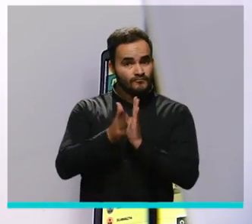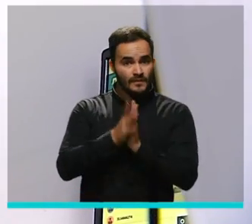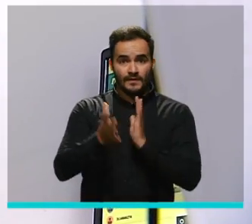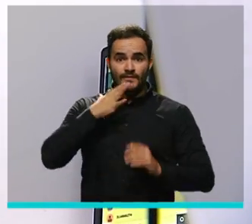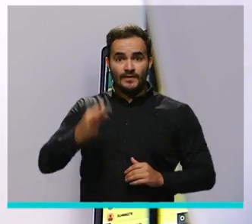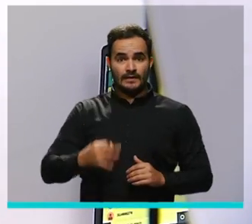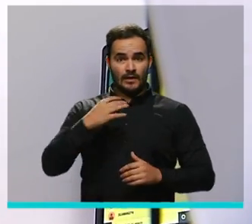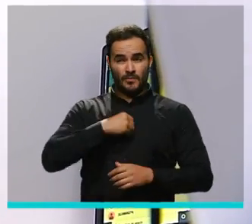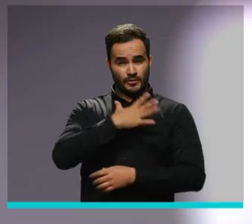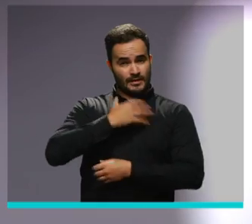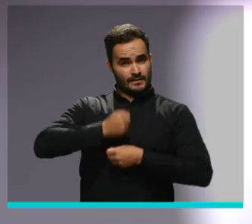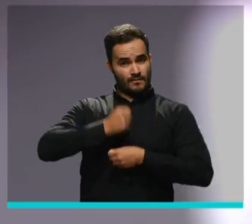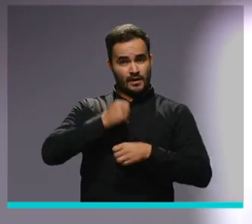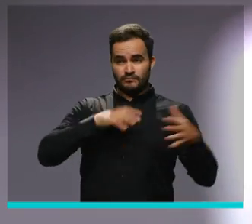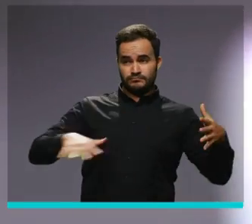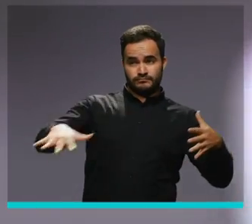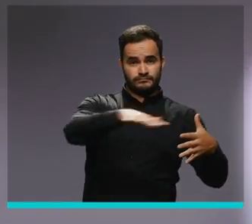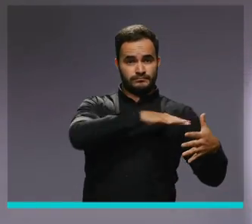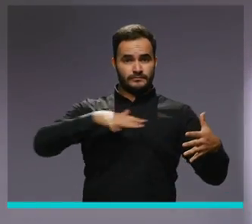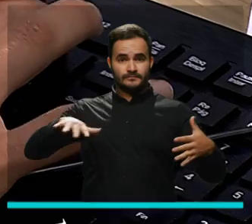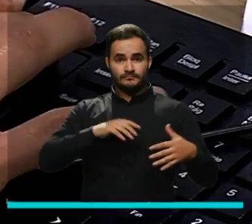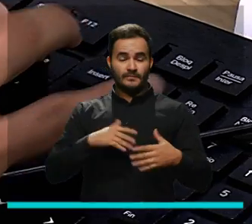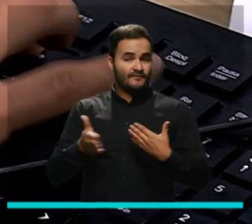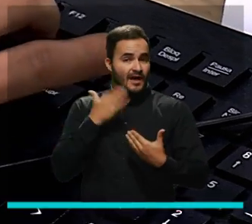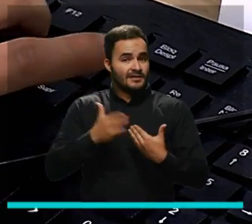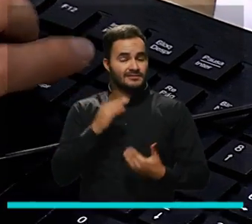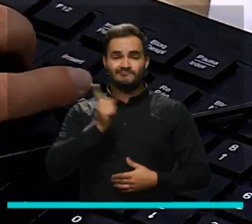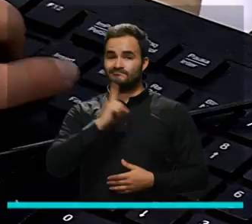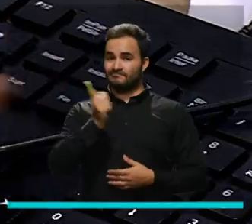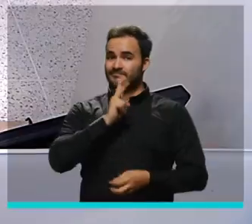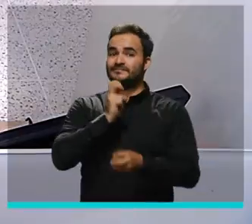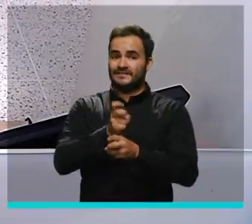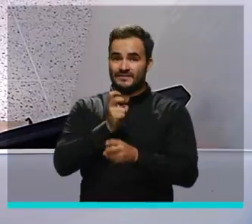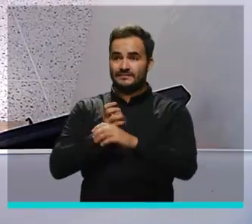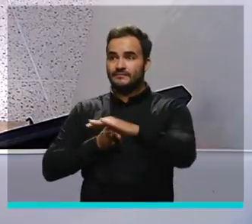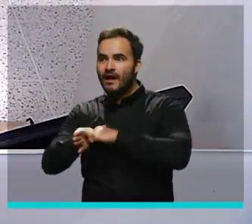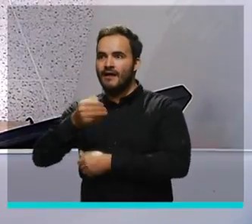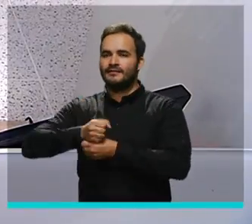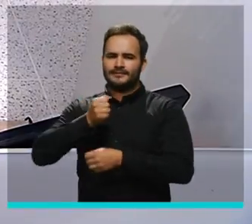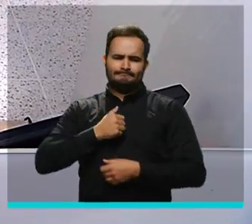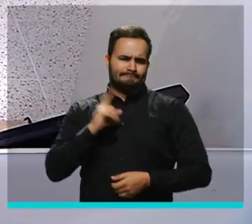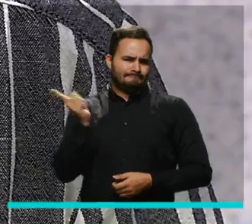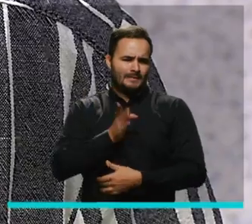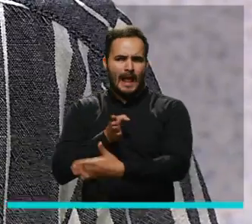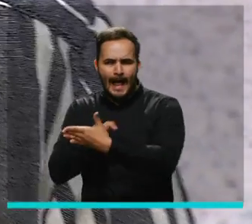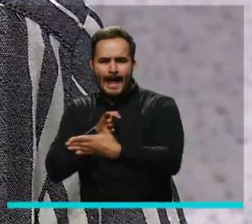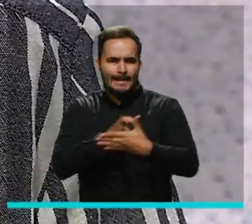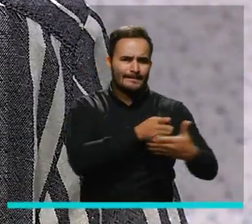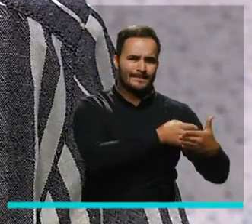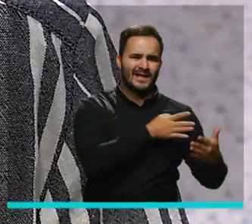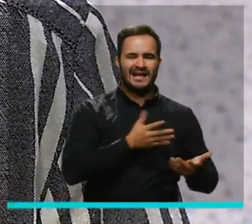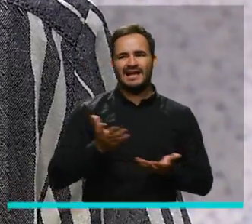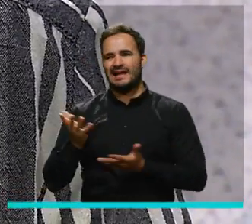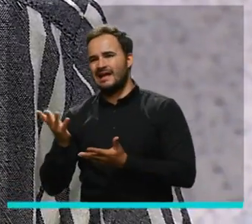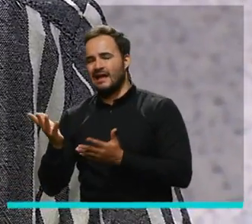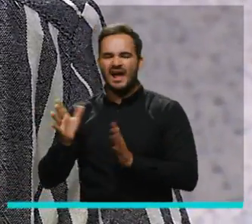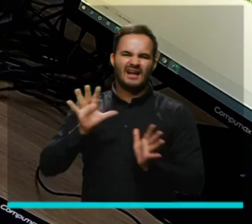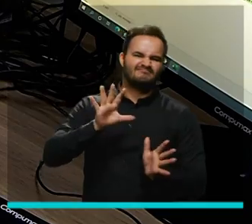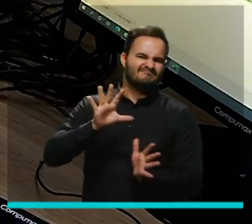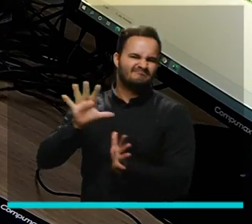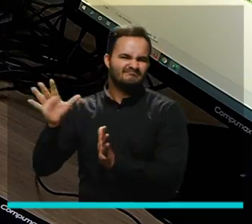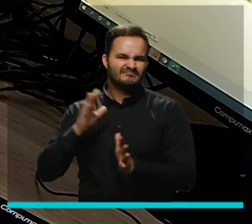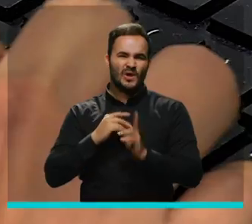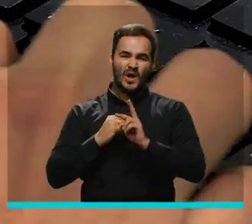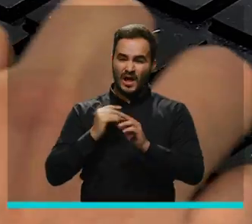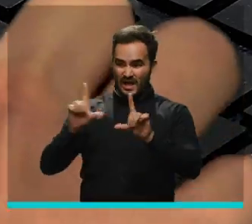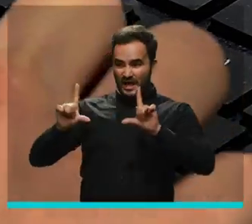Realmente el mercado laboral para los jóvenes es algo difícil de encontrar y empieza uno a buscar cosas diferentes a